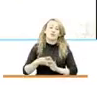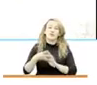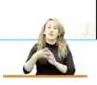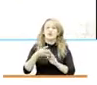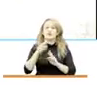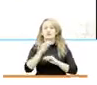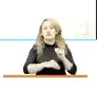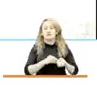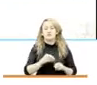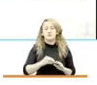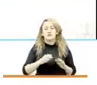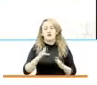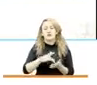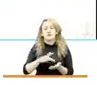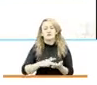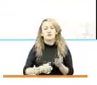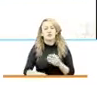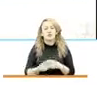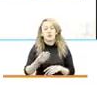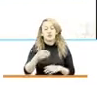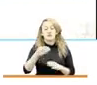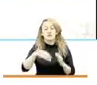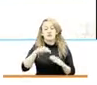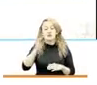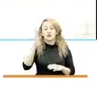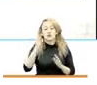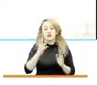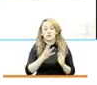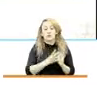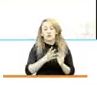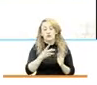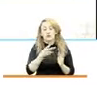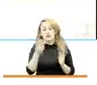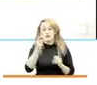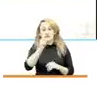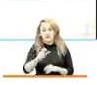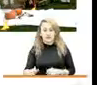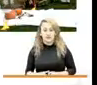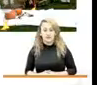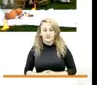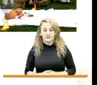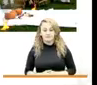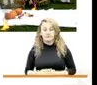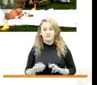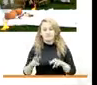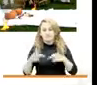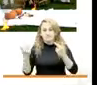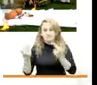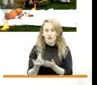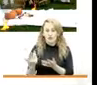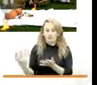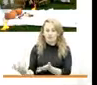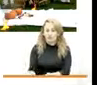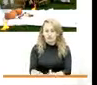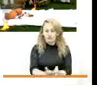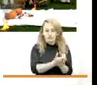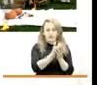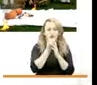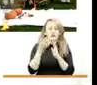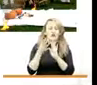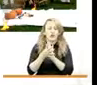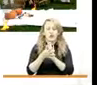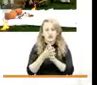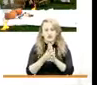4.200 personas. Realizamos 21 sesiones de recopilación de información relevante